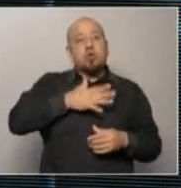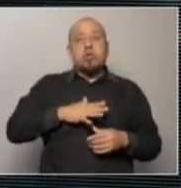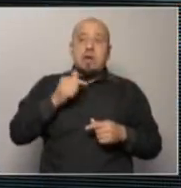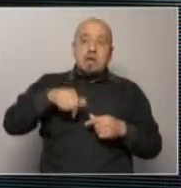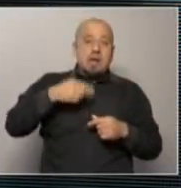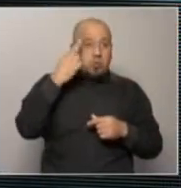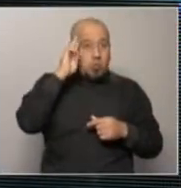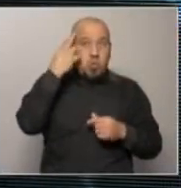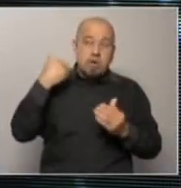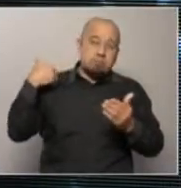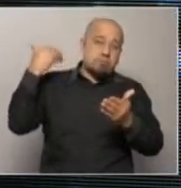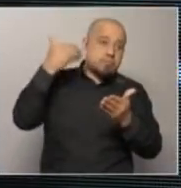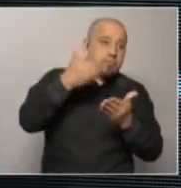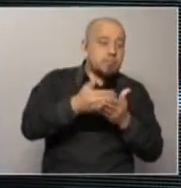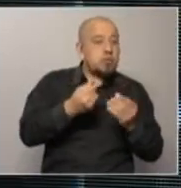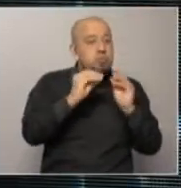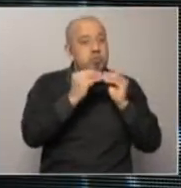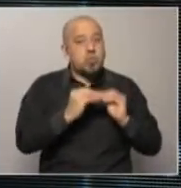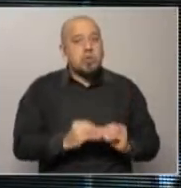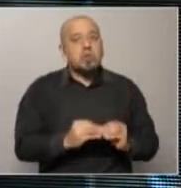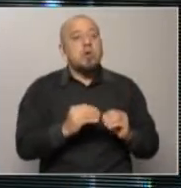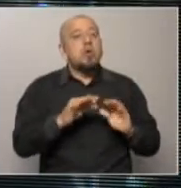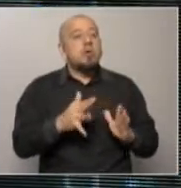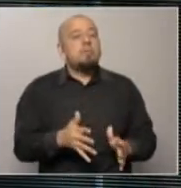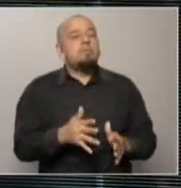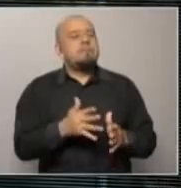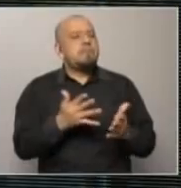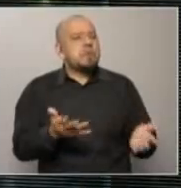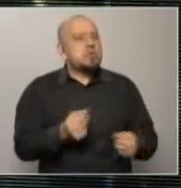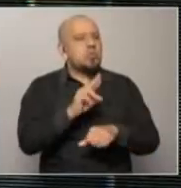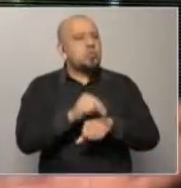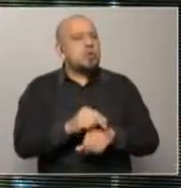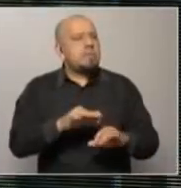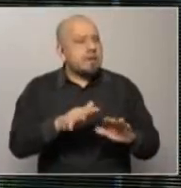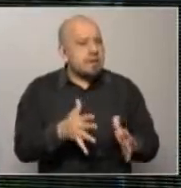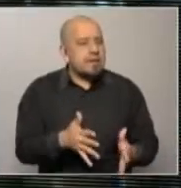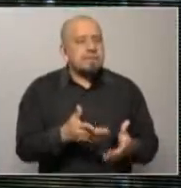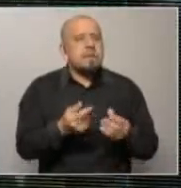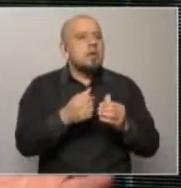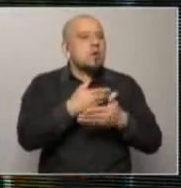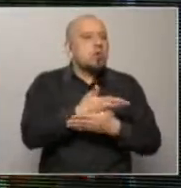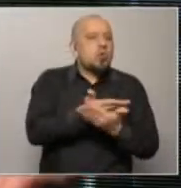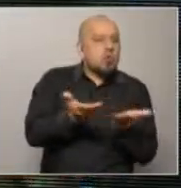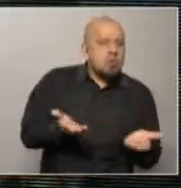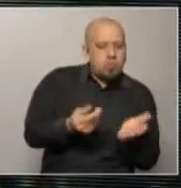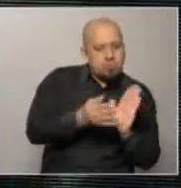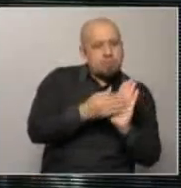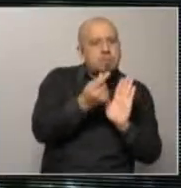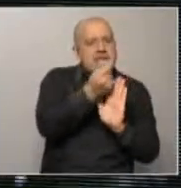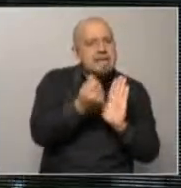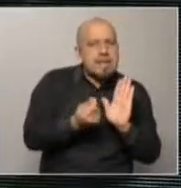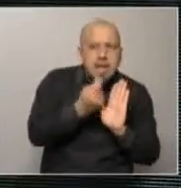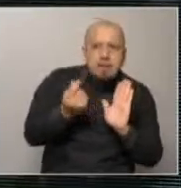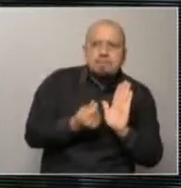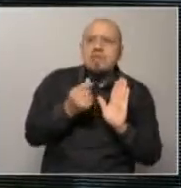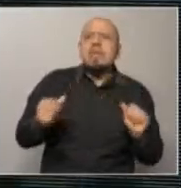no solamente se utilizan para presentar cómo van a ser los gastos para los cinco años, sino que